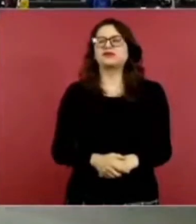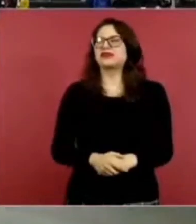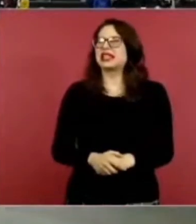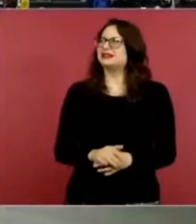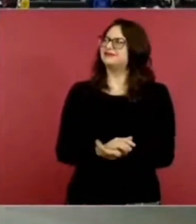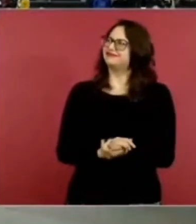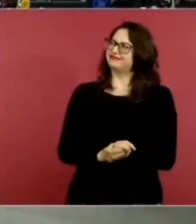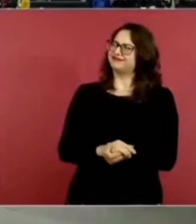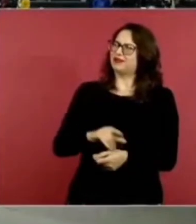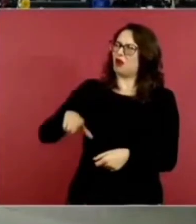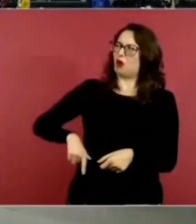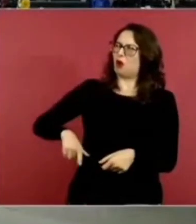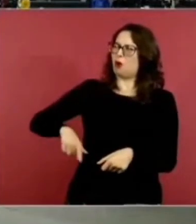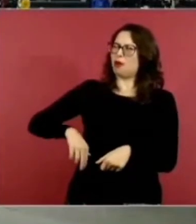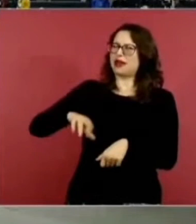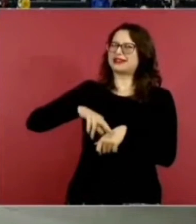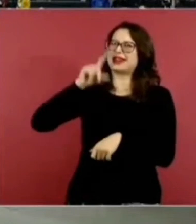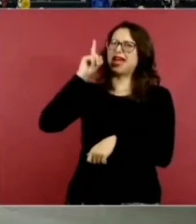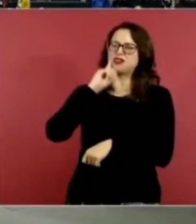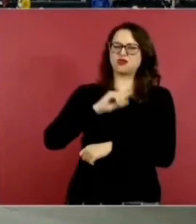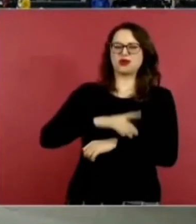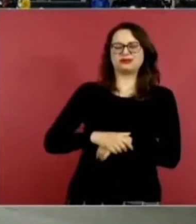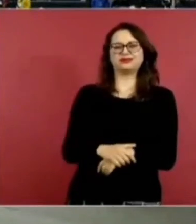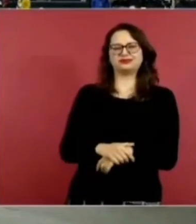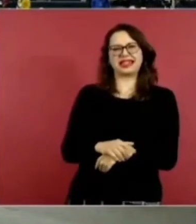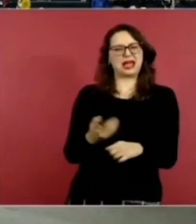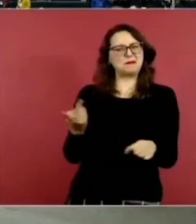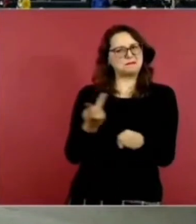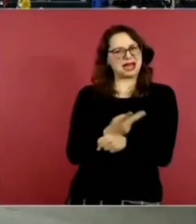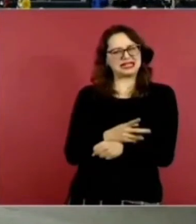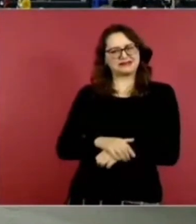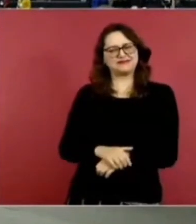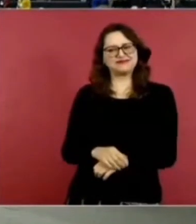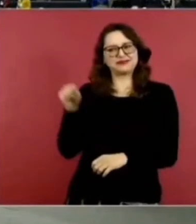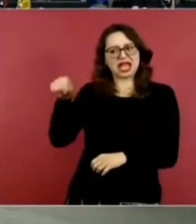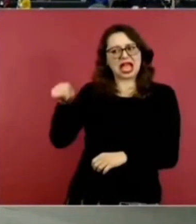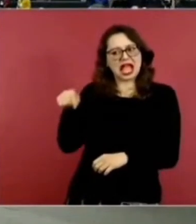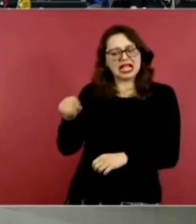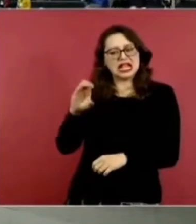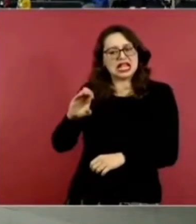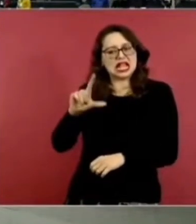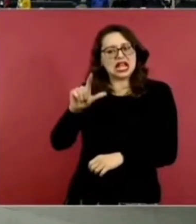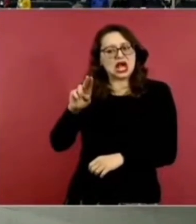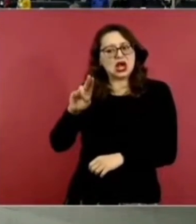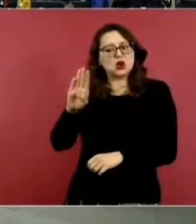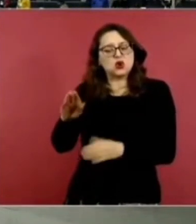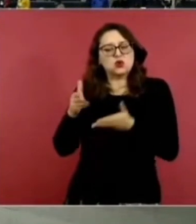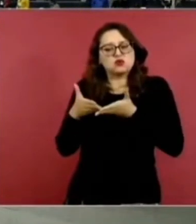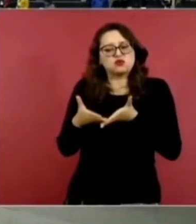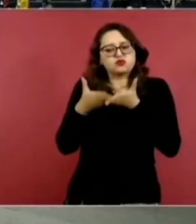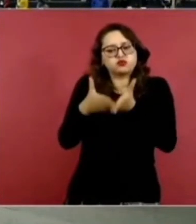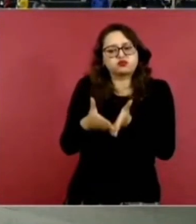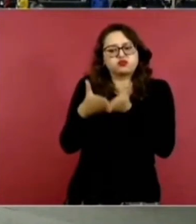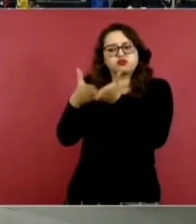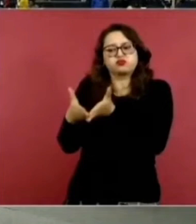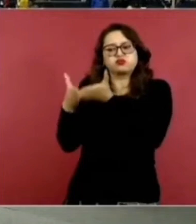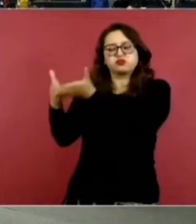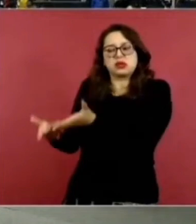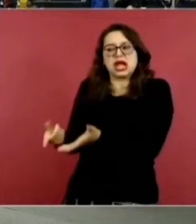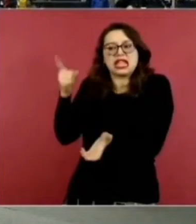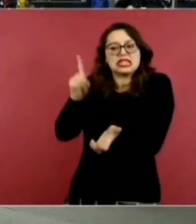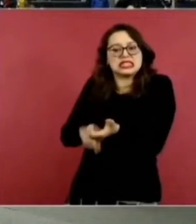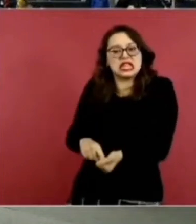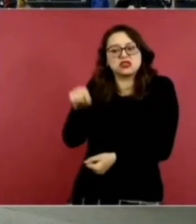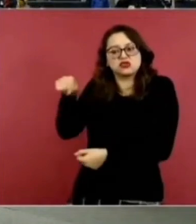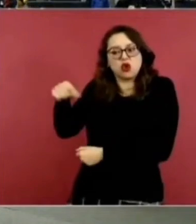pero por ejemplo, nada más aclarar la situación del Club de Yates que es lo que ha causado muchísimo ruido. ¿Cuántas personas estaban ahí